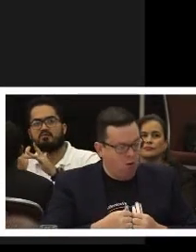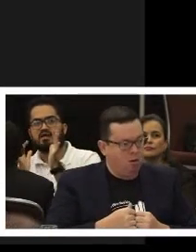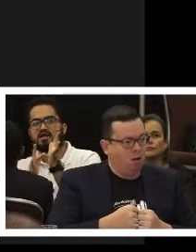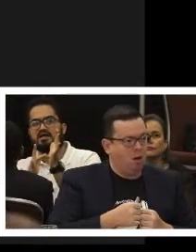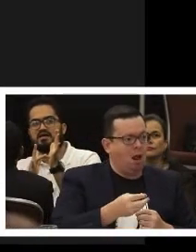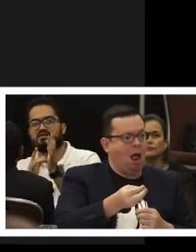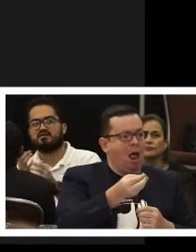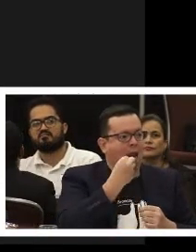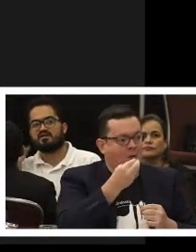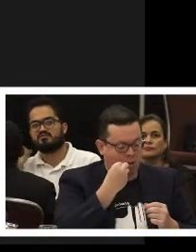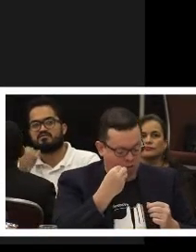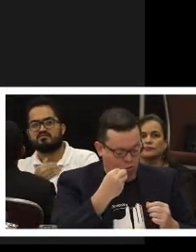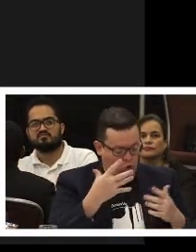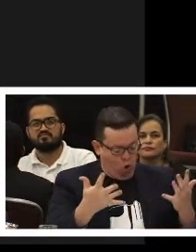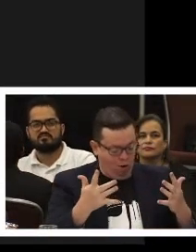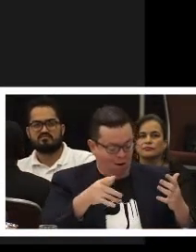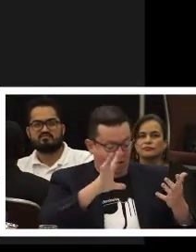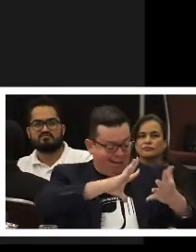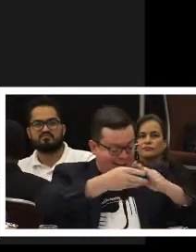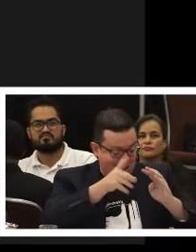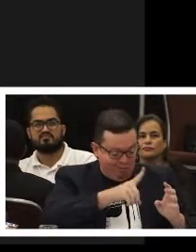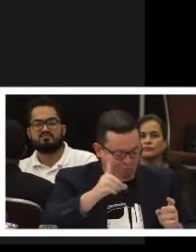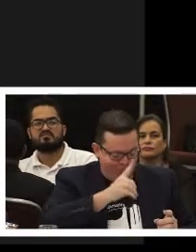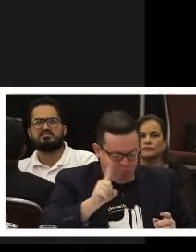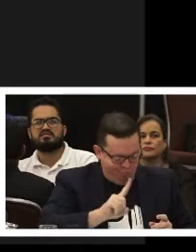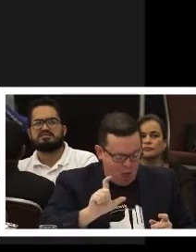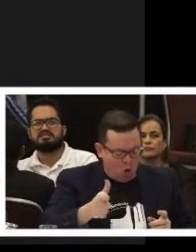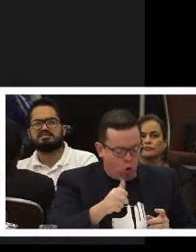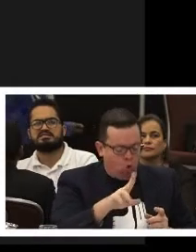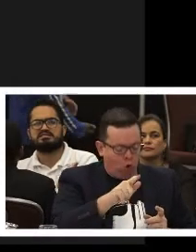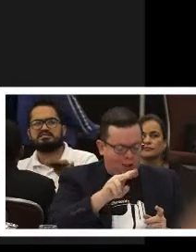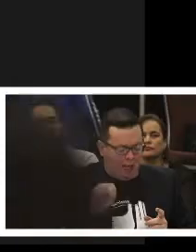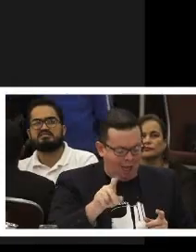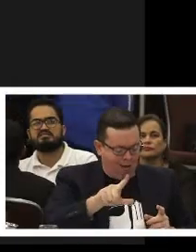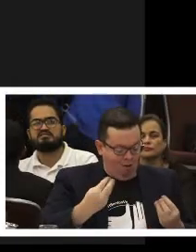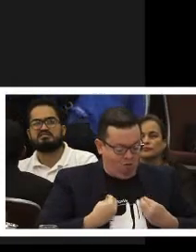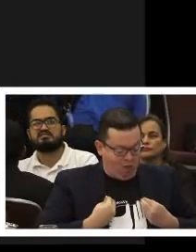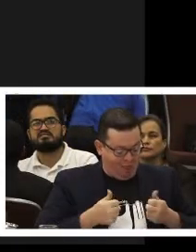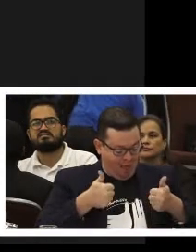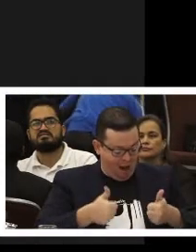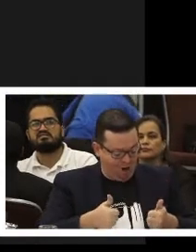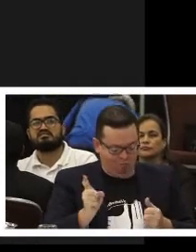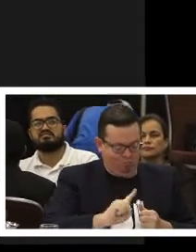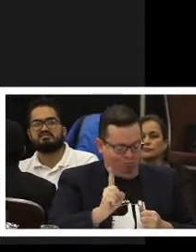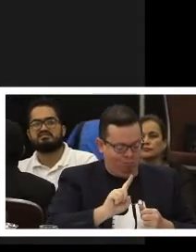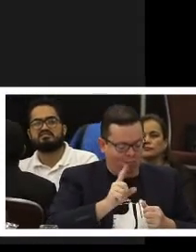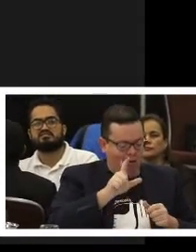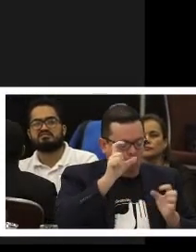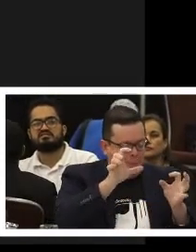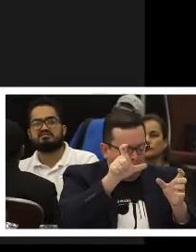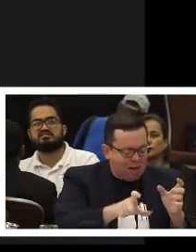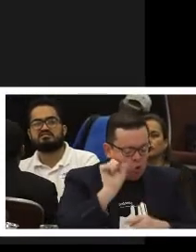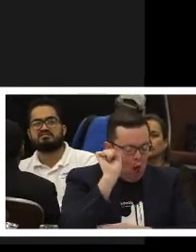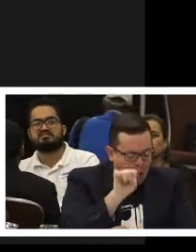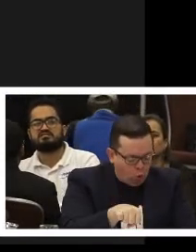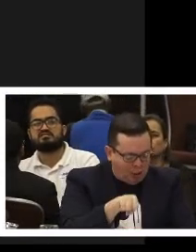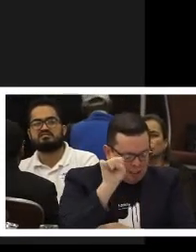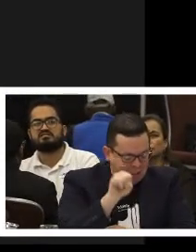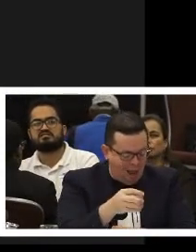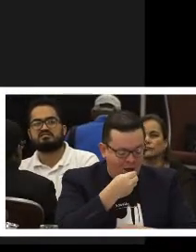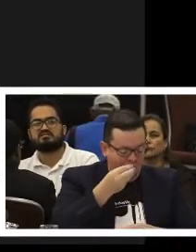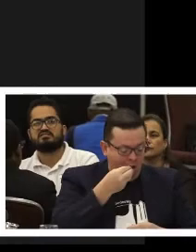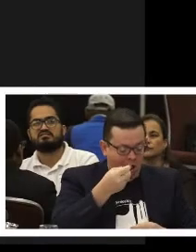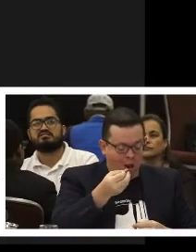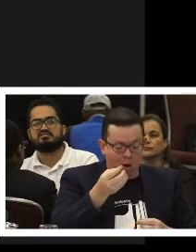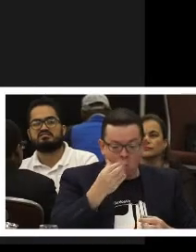A un año después de las investigaciones, se encuentran todavía en etapa inicial. Ambos casos son muestra de la falta de tutela judicial efectiva de la crisis